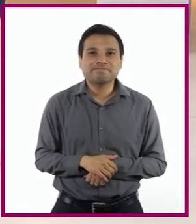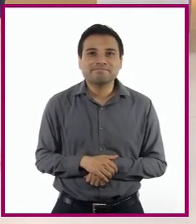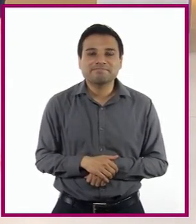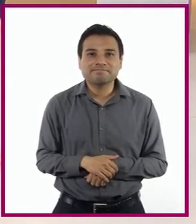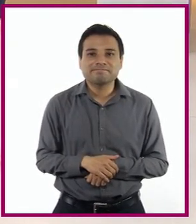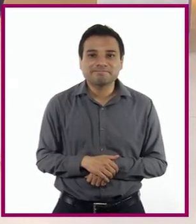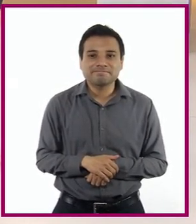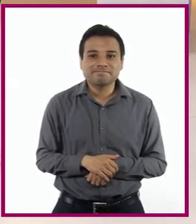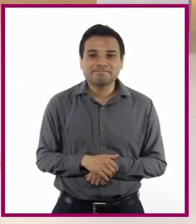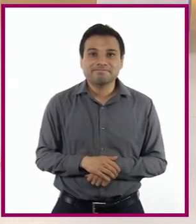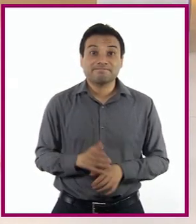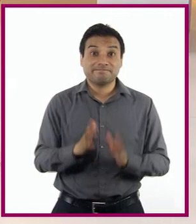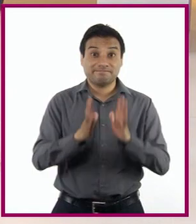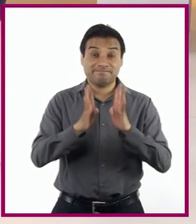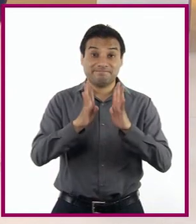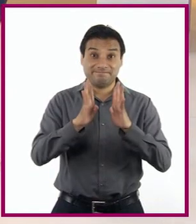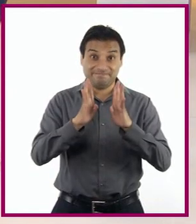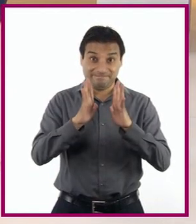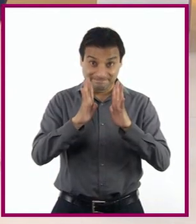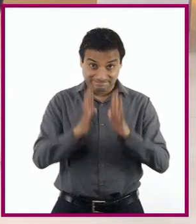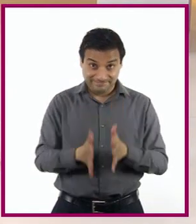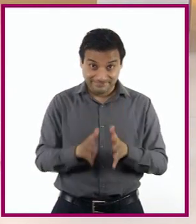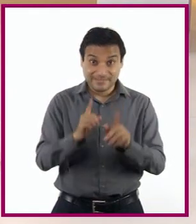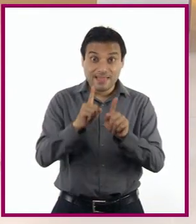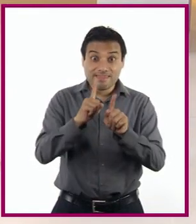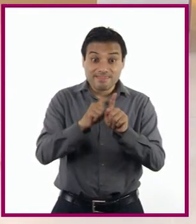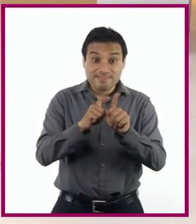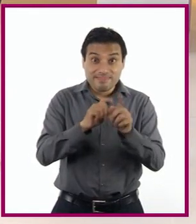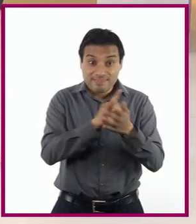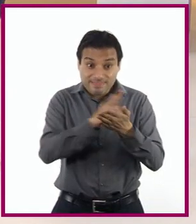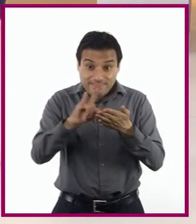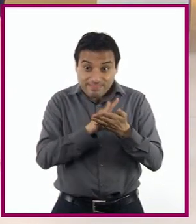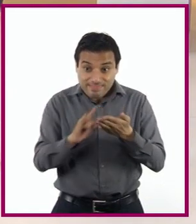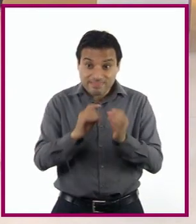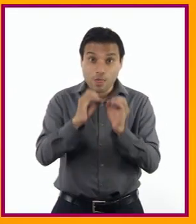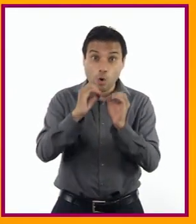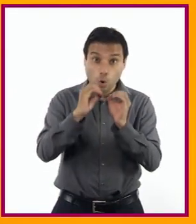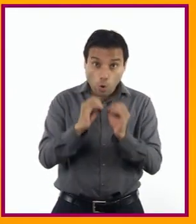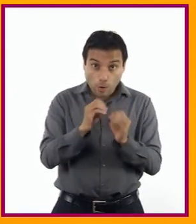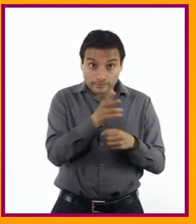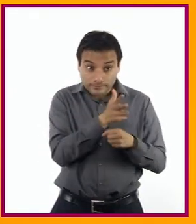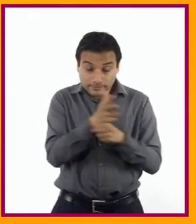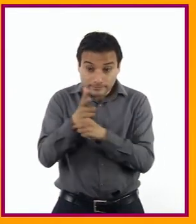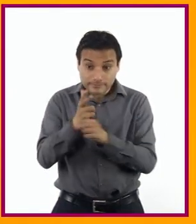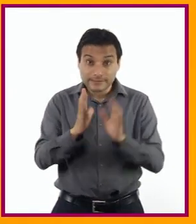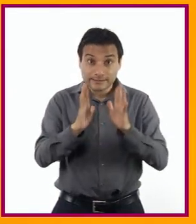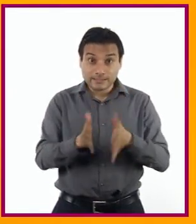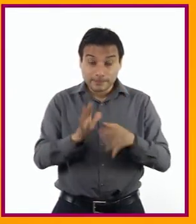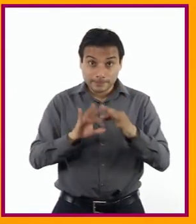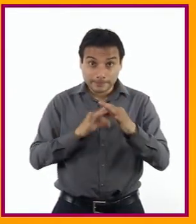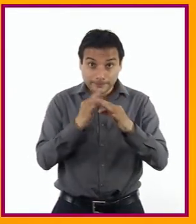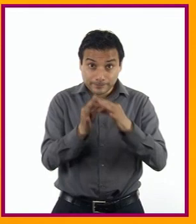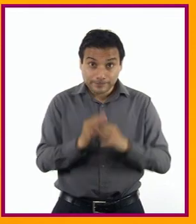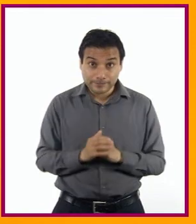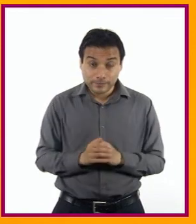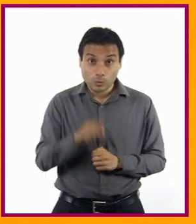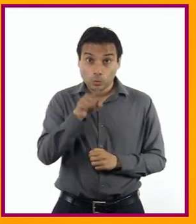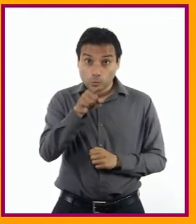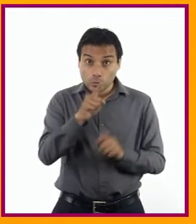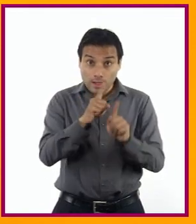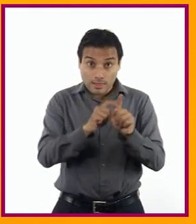¿Ya tienen Su storyboard O sus tomas? Si solo elaboraron El storyboard Pueden